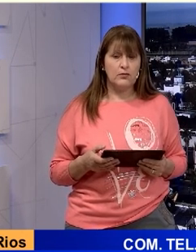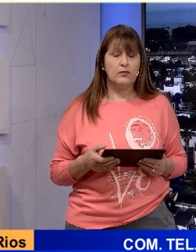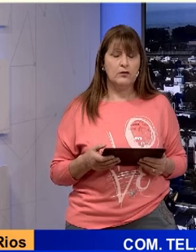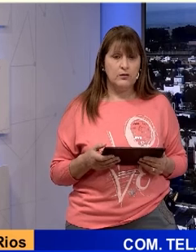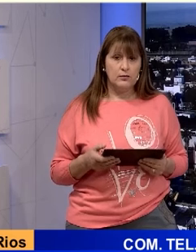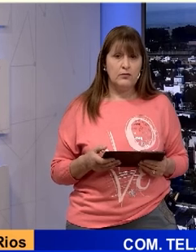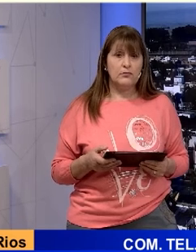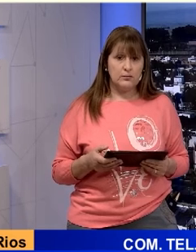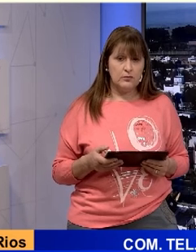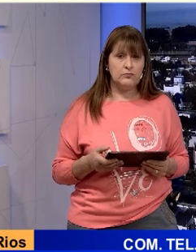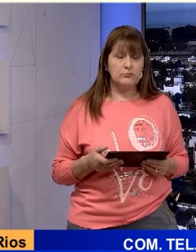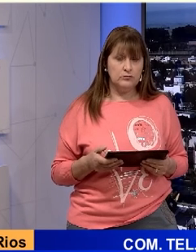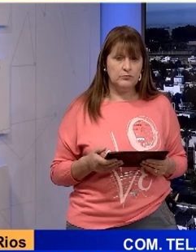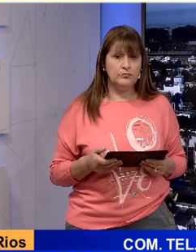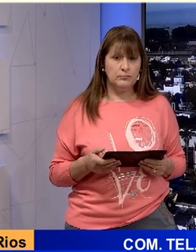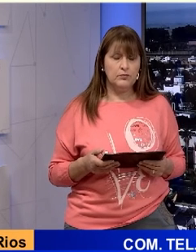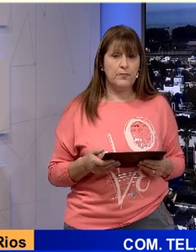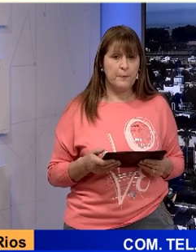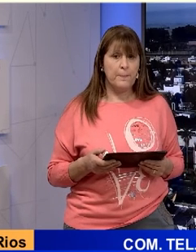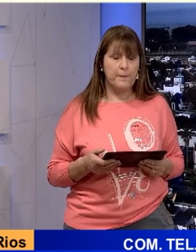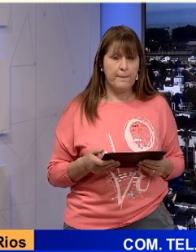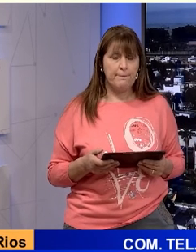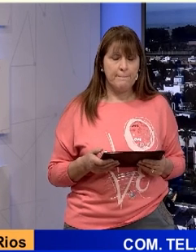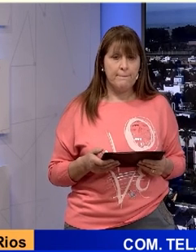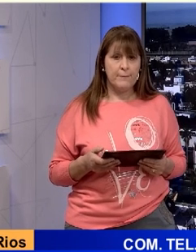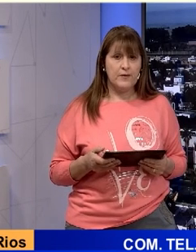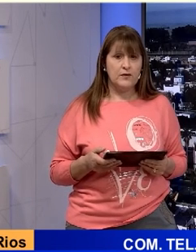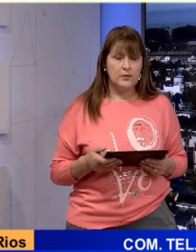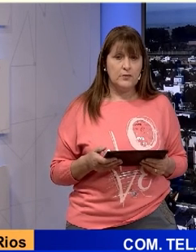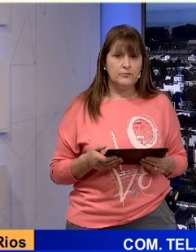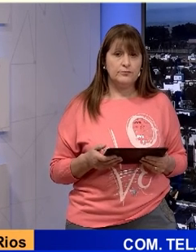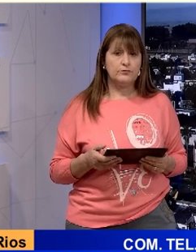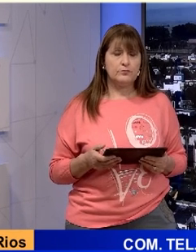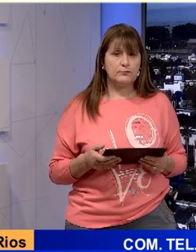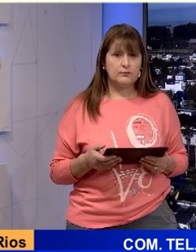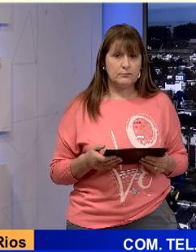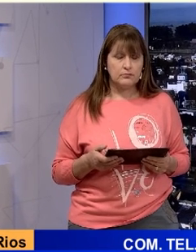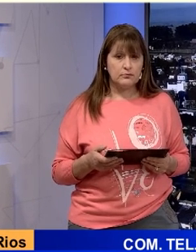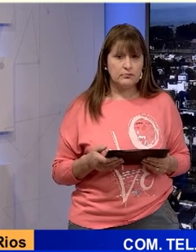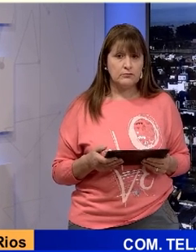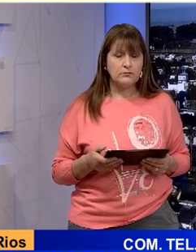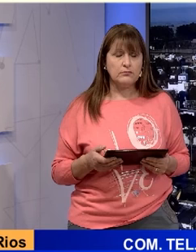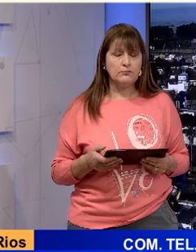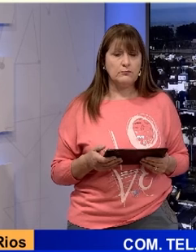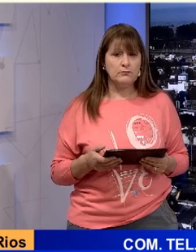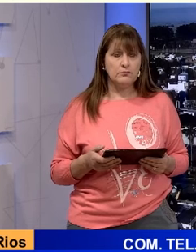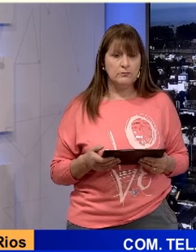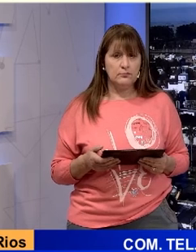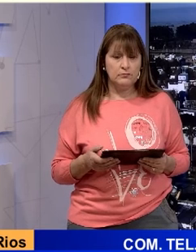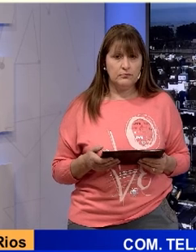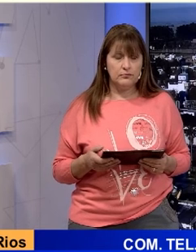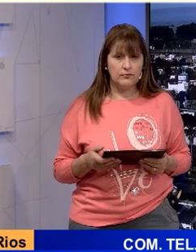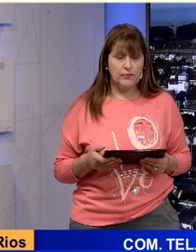manifestaciones verbales, molestia, pero bueno, esto hoy empieza así, puede terminar bajo